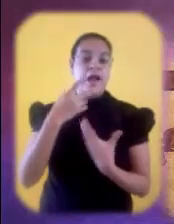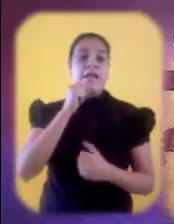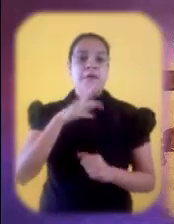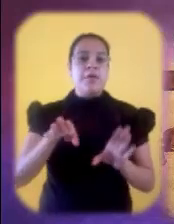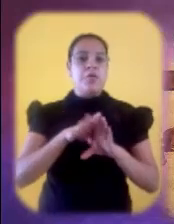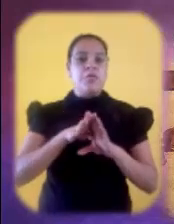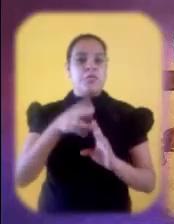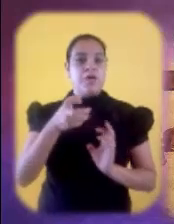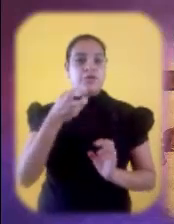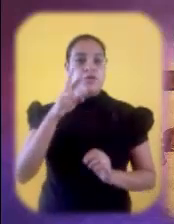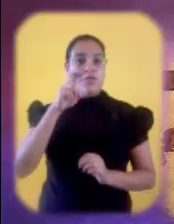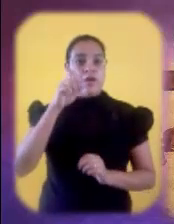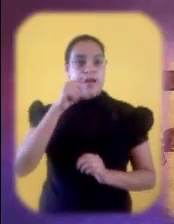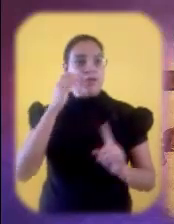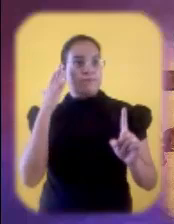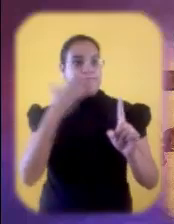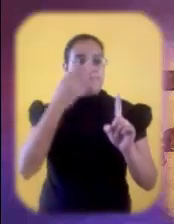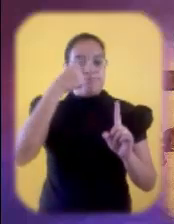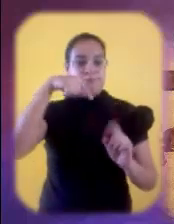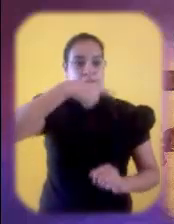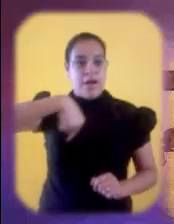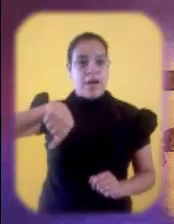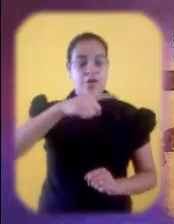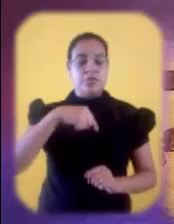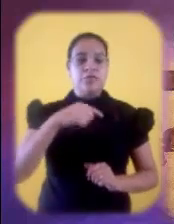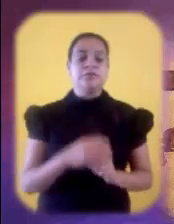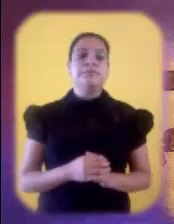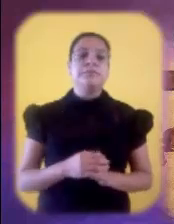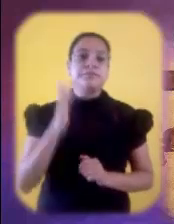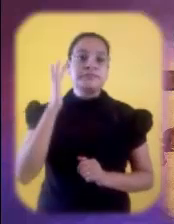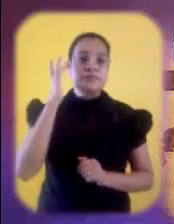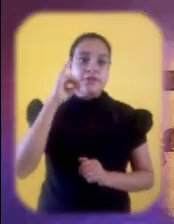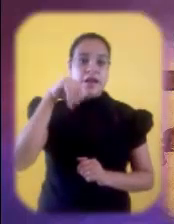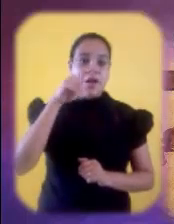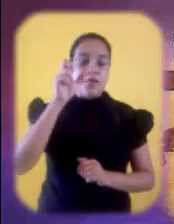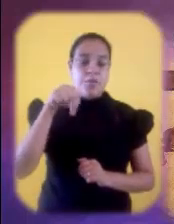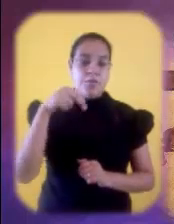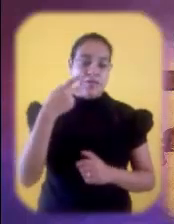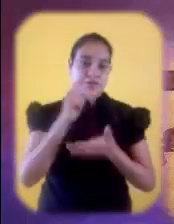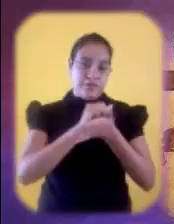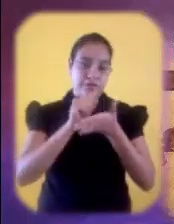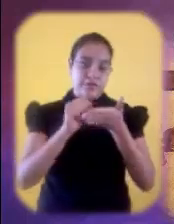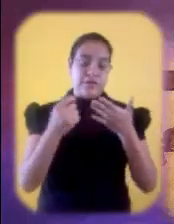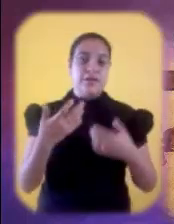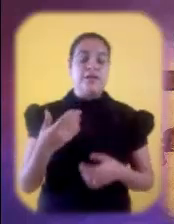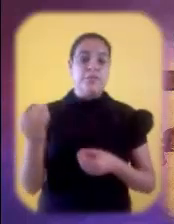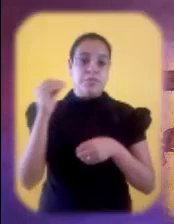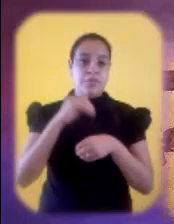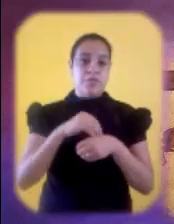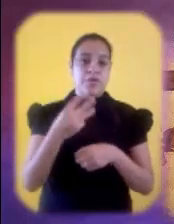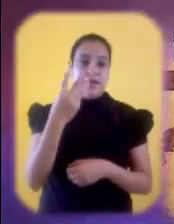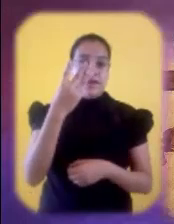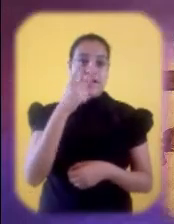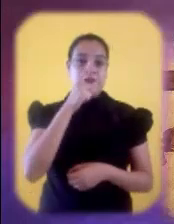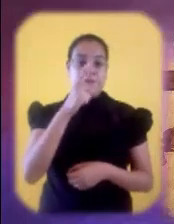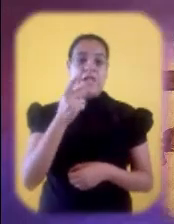retadoras para nosotros hacerlas vida. San Juan en su narración nos deja tres de las